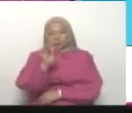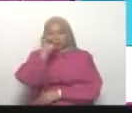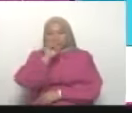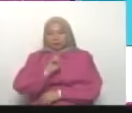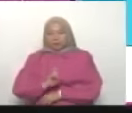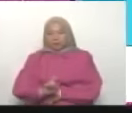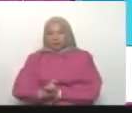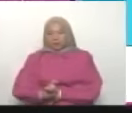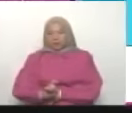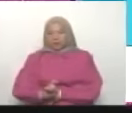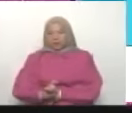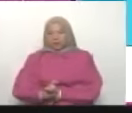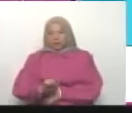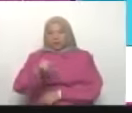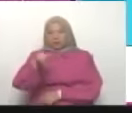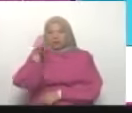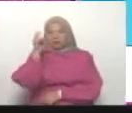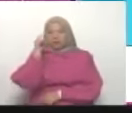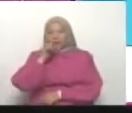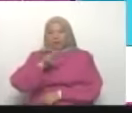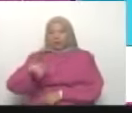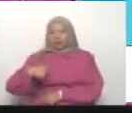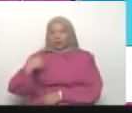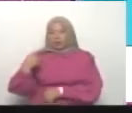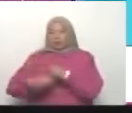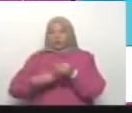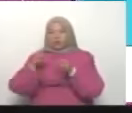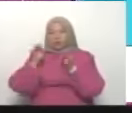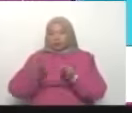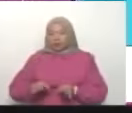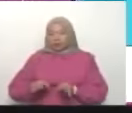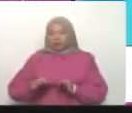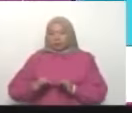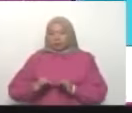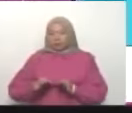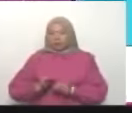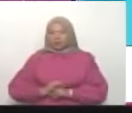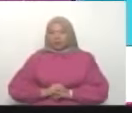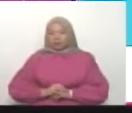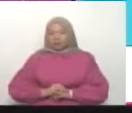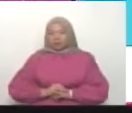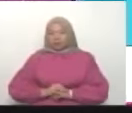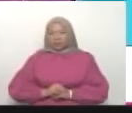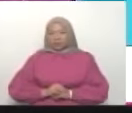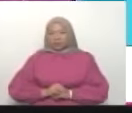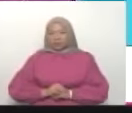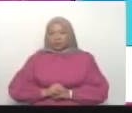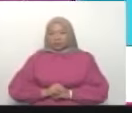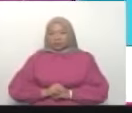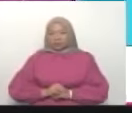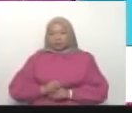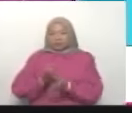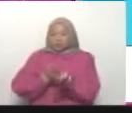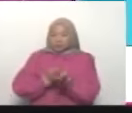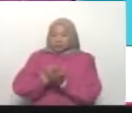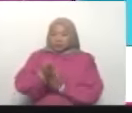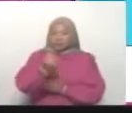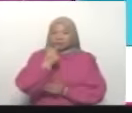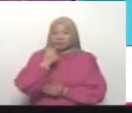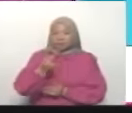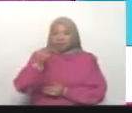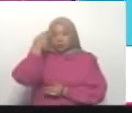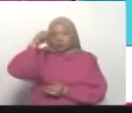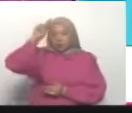la profecía no hizo sino cumplirse la profecía de Fidel